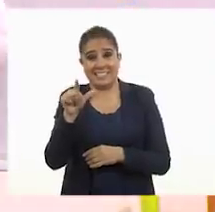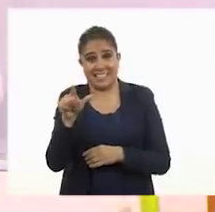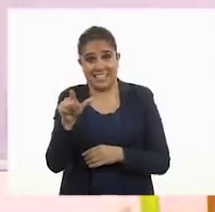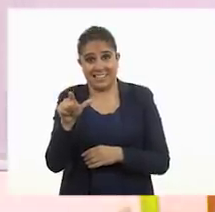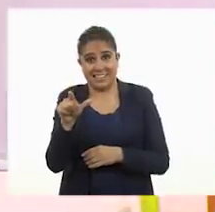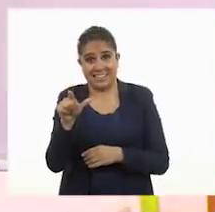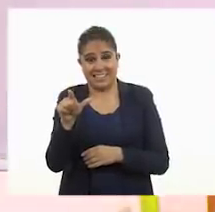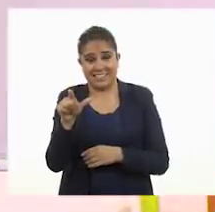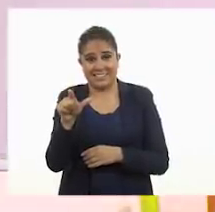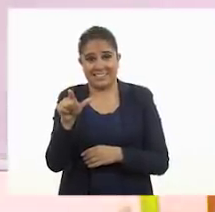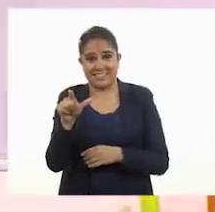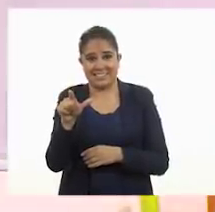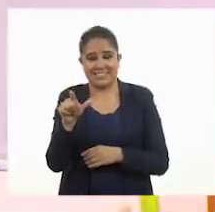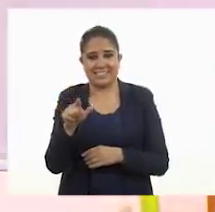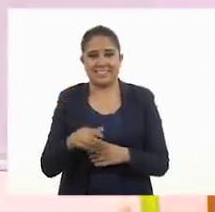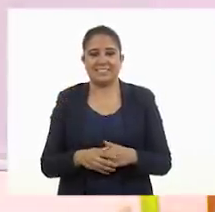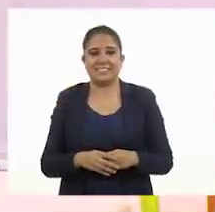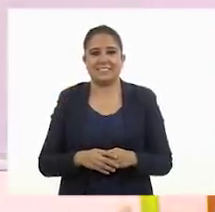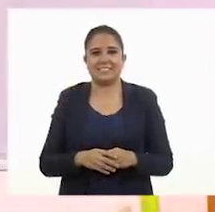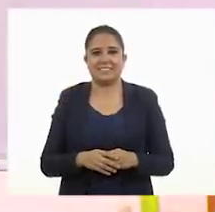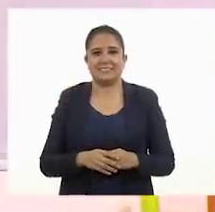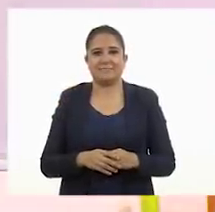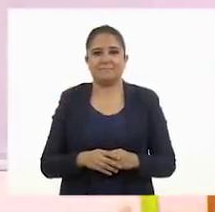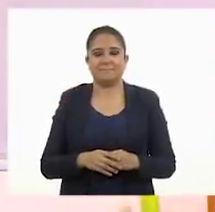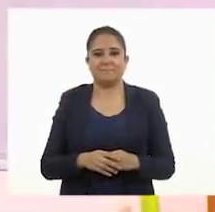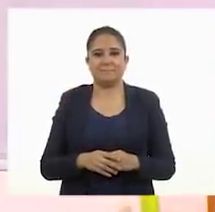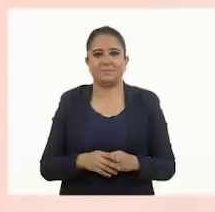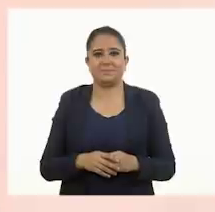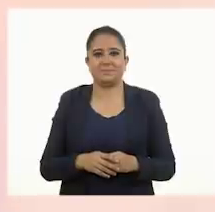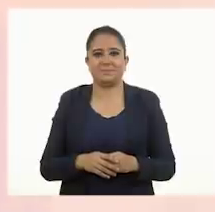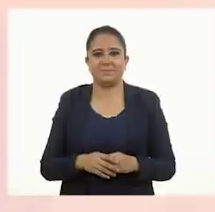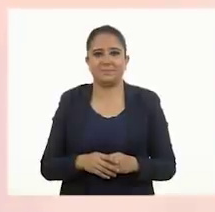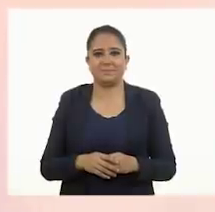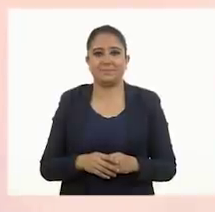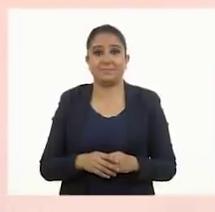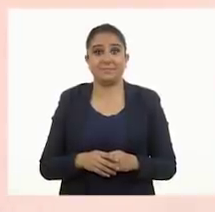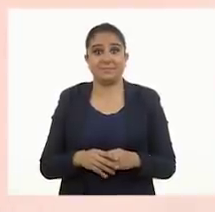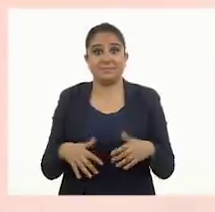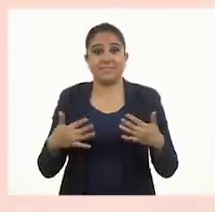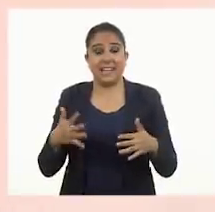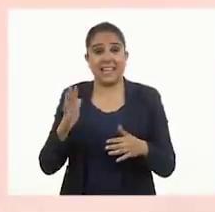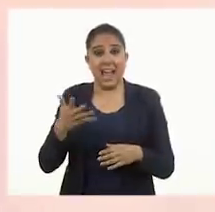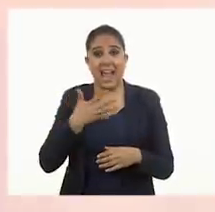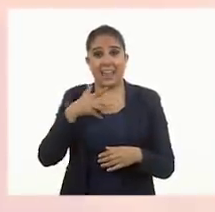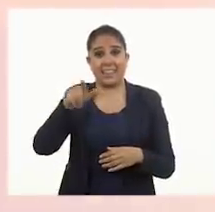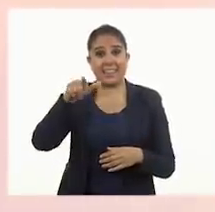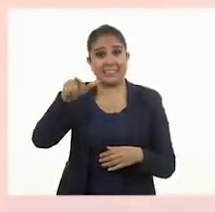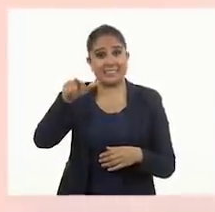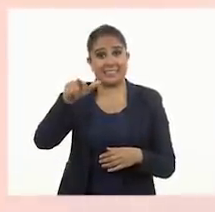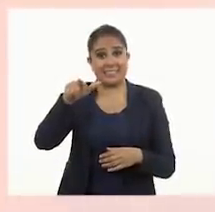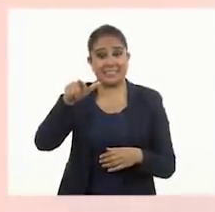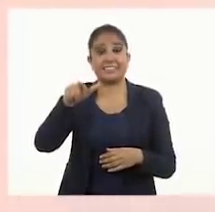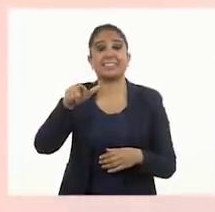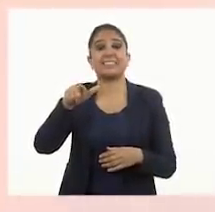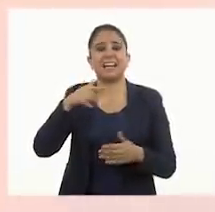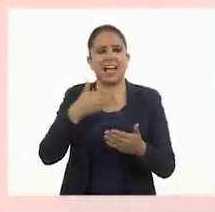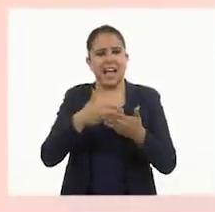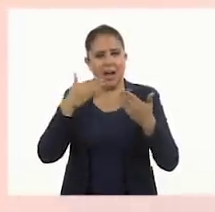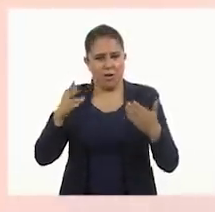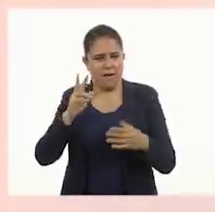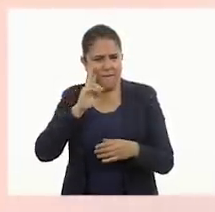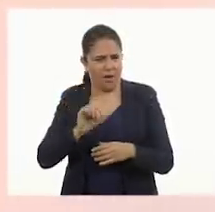diecisiete. Y diecisiete. Ya tenemos diecisiete. Vamos a ver